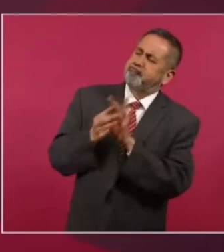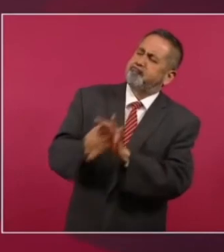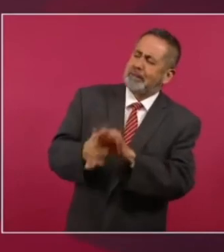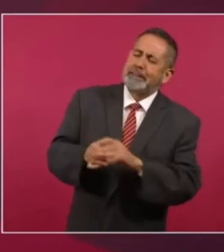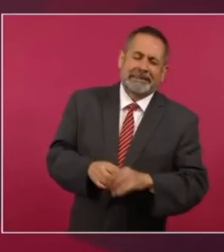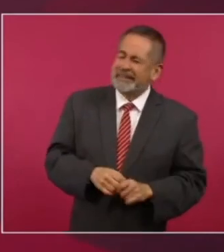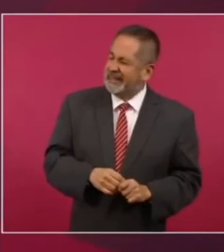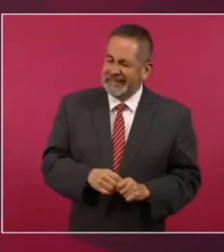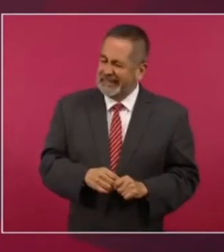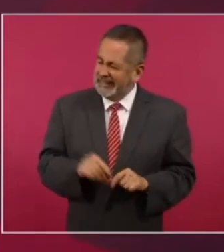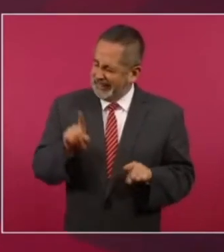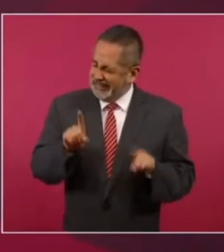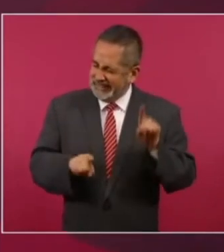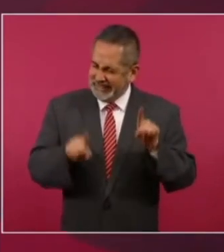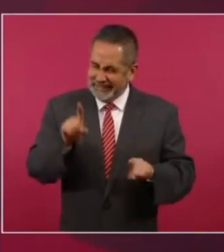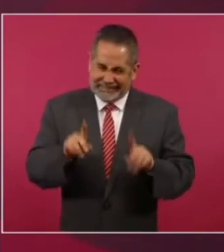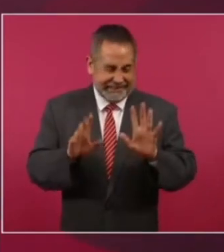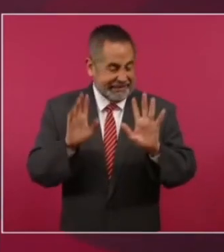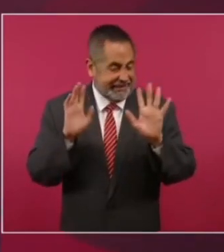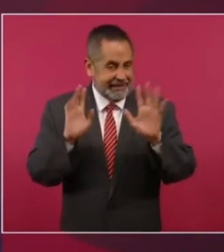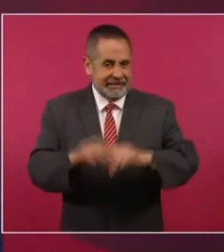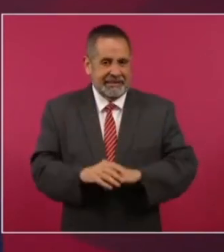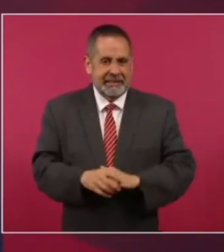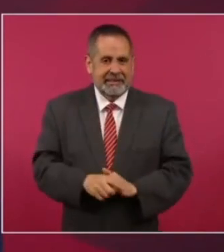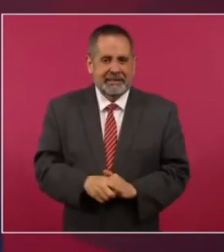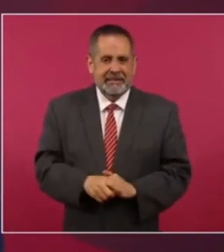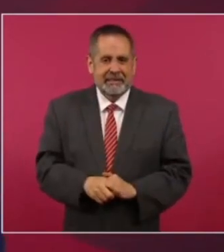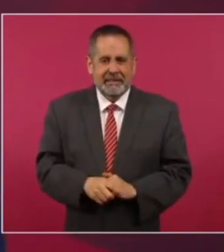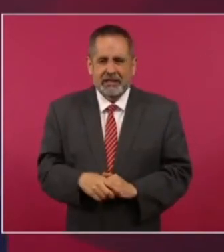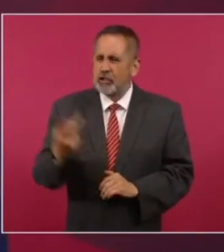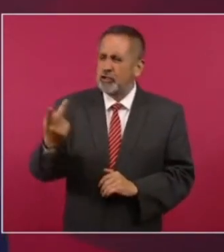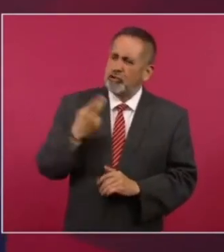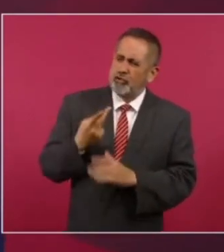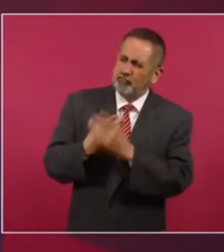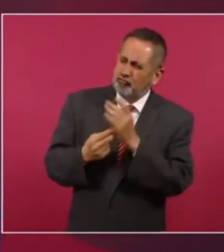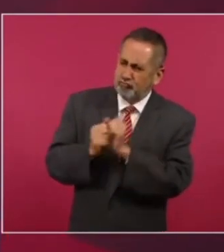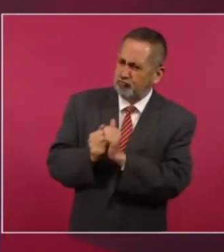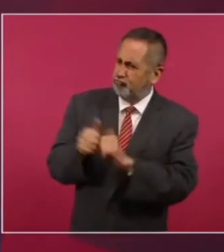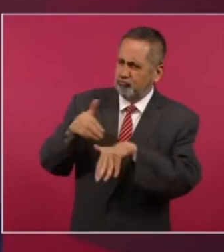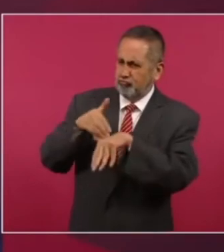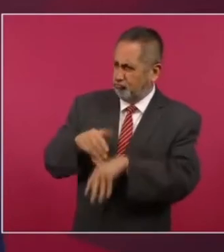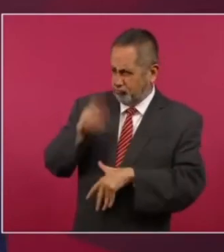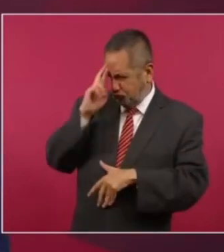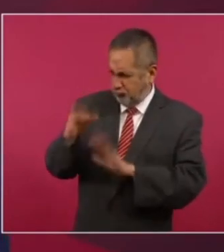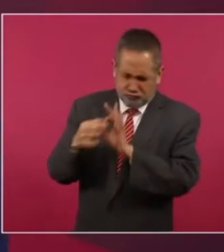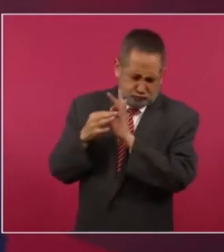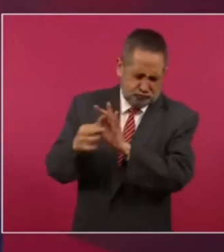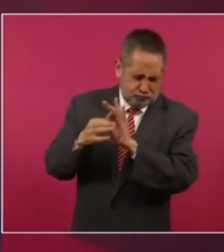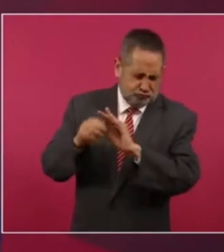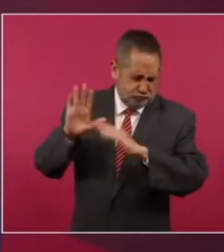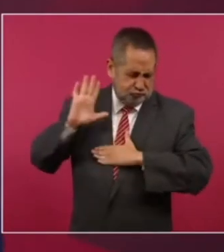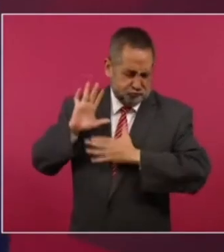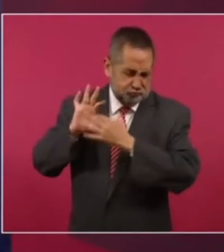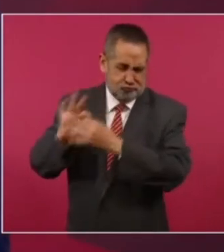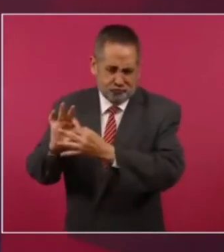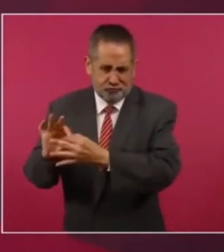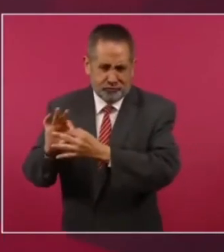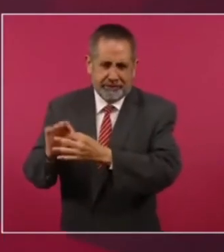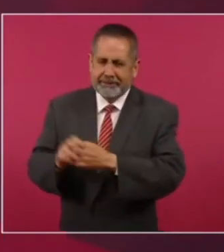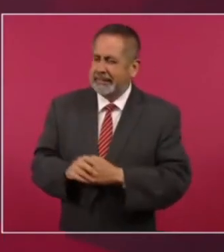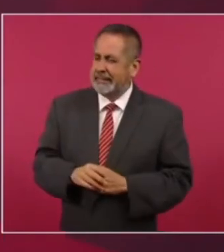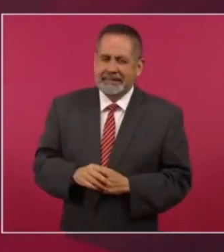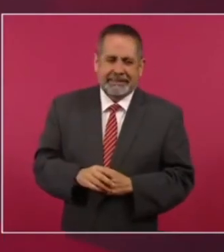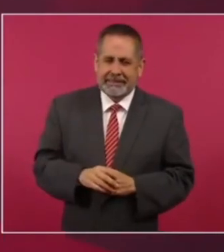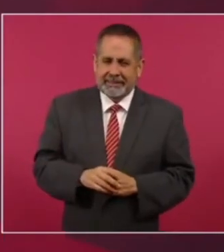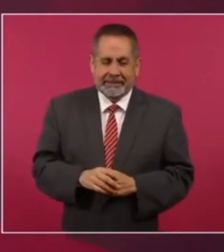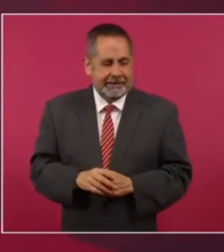eso cuando se habla de que somos muy leales a usted y eso siempre me